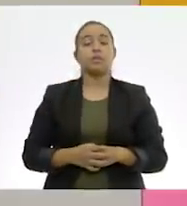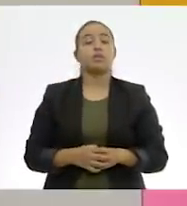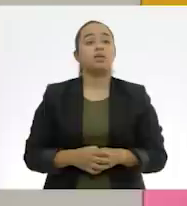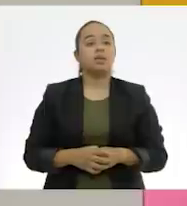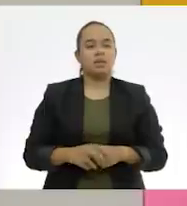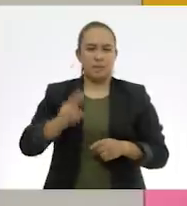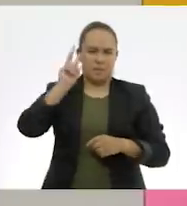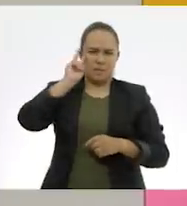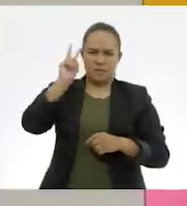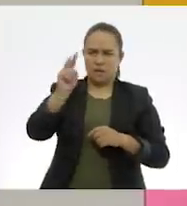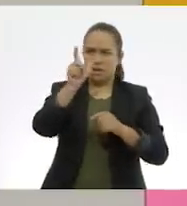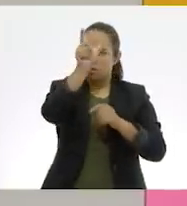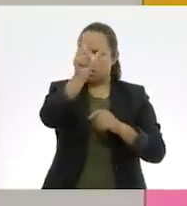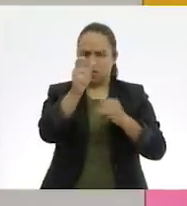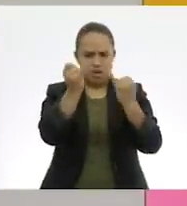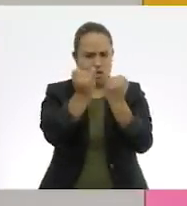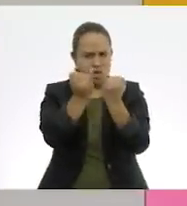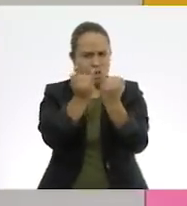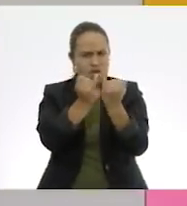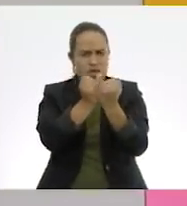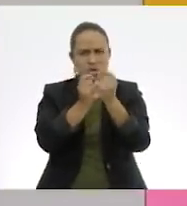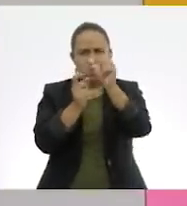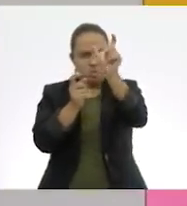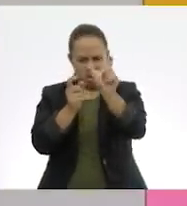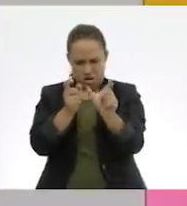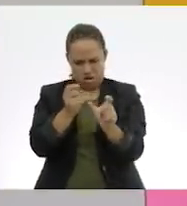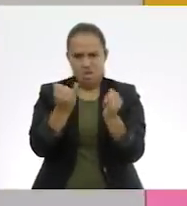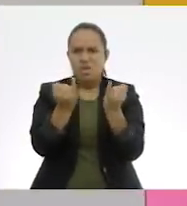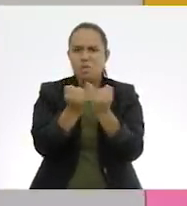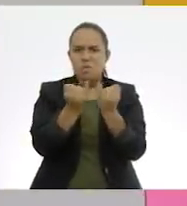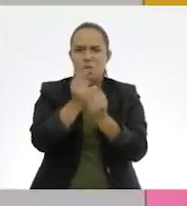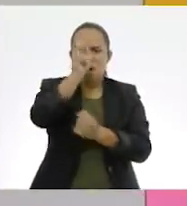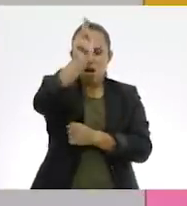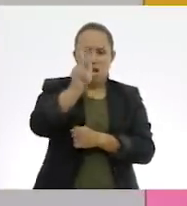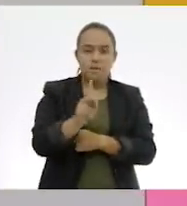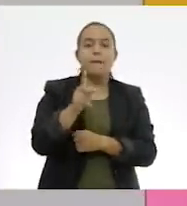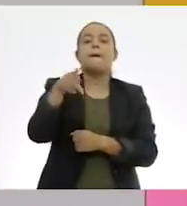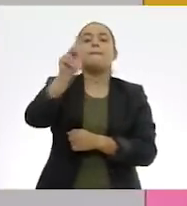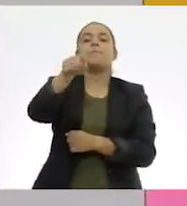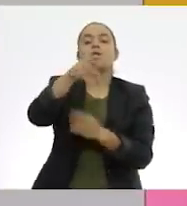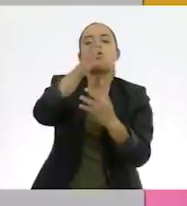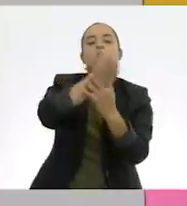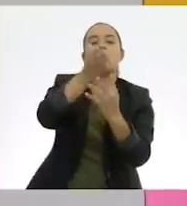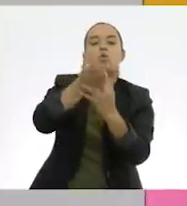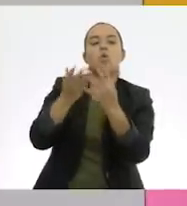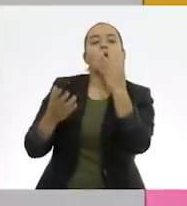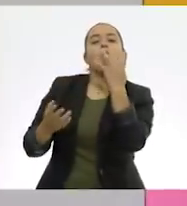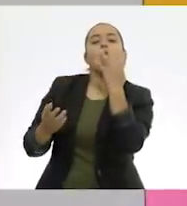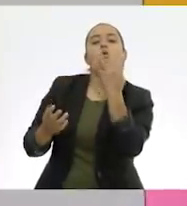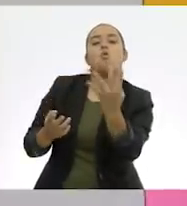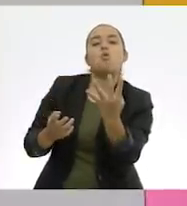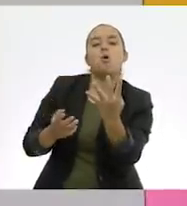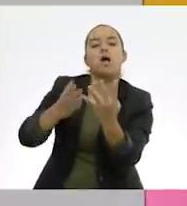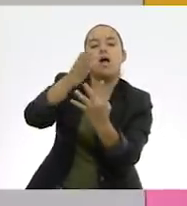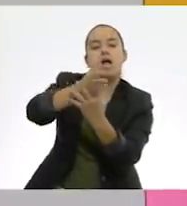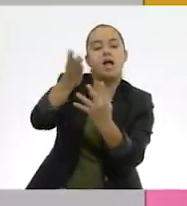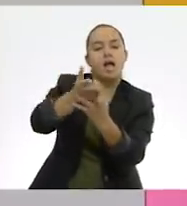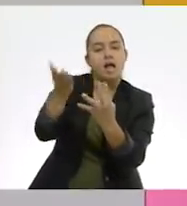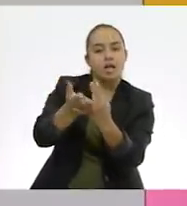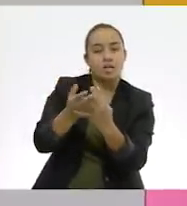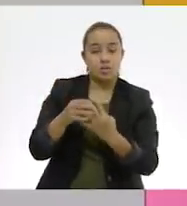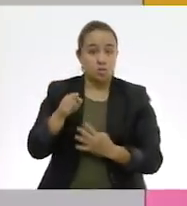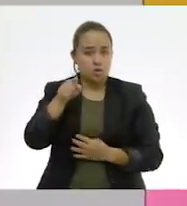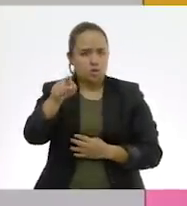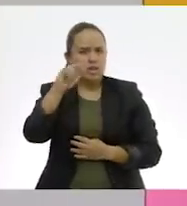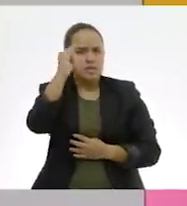aunque vemos que es la misma parte que se toma del entero, en este caso está dividido en cuatro partes. Y esta